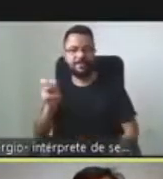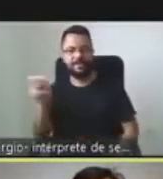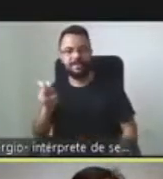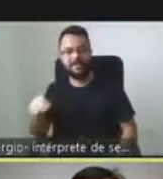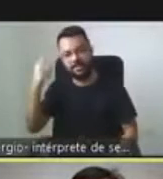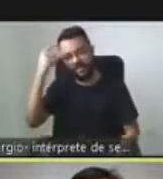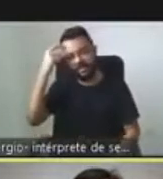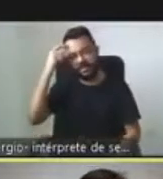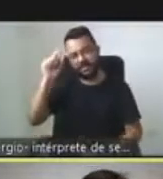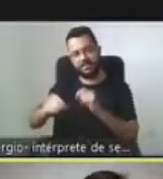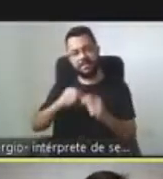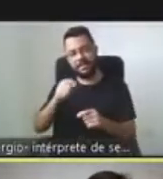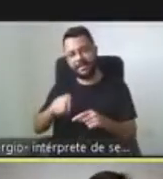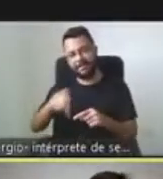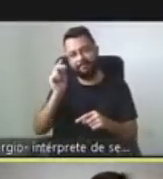laboral.